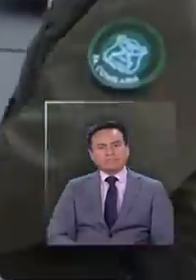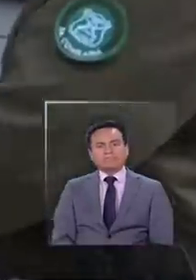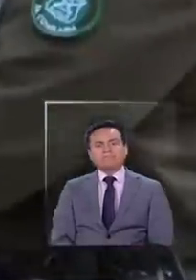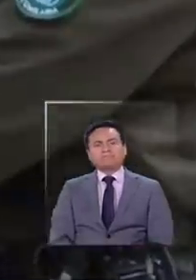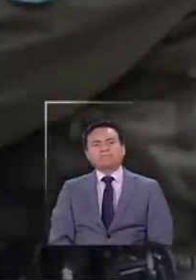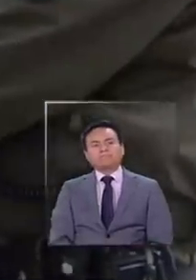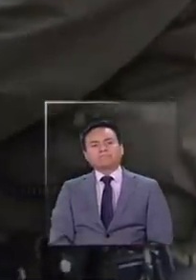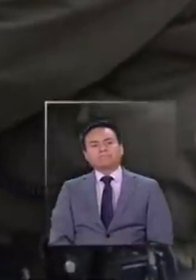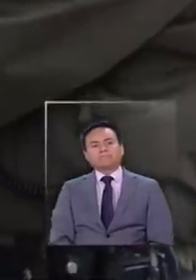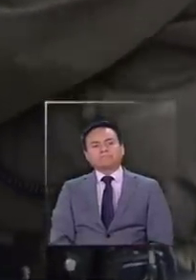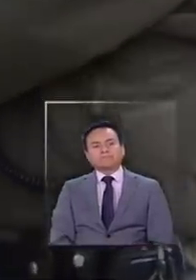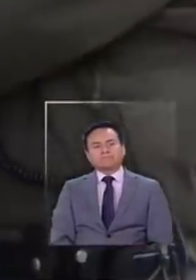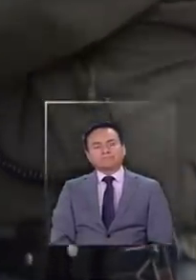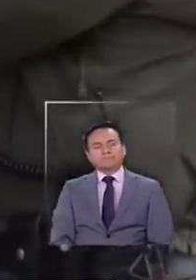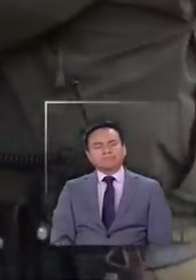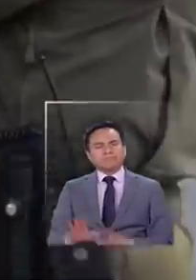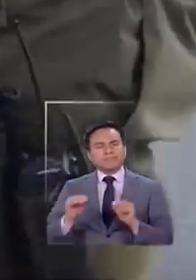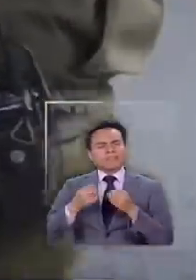suélteme